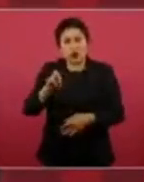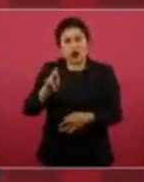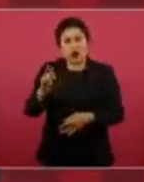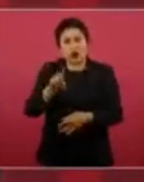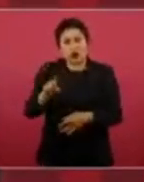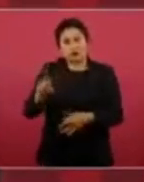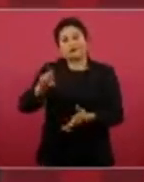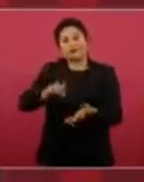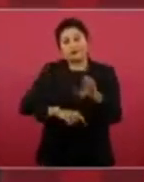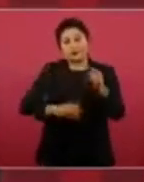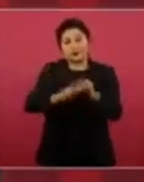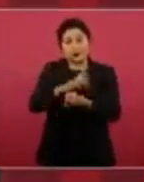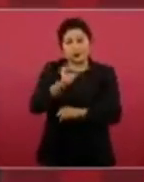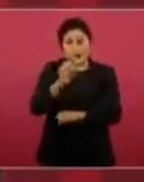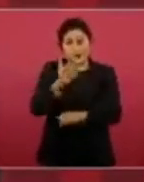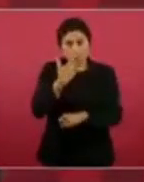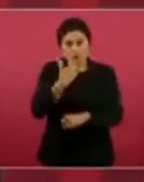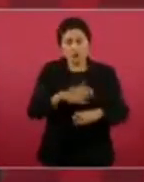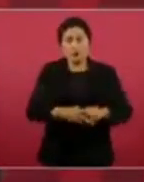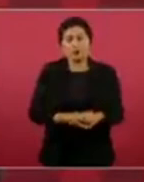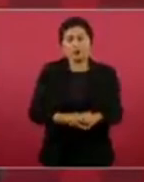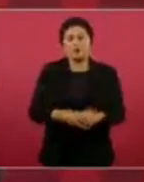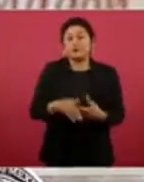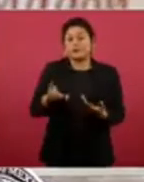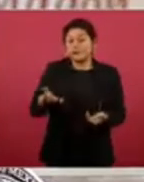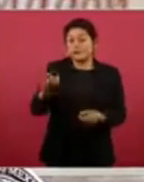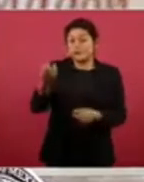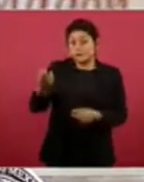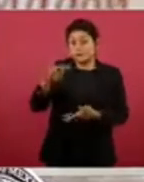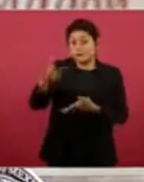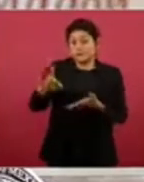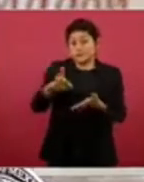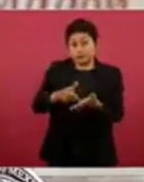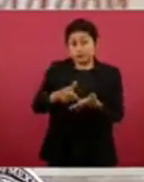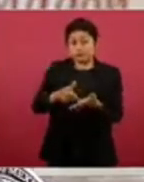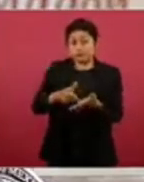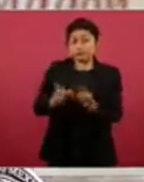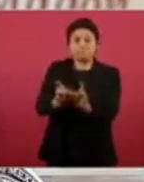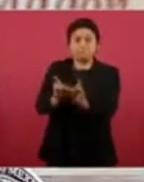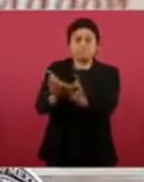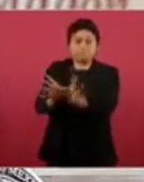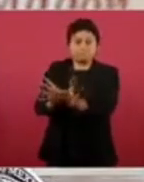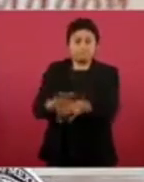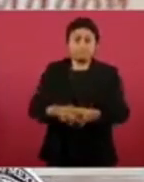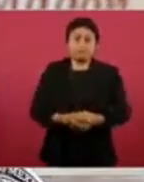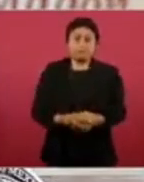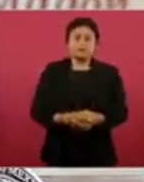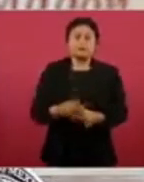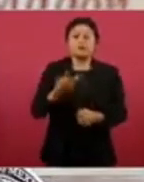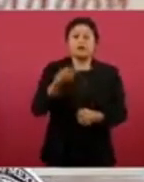de Chihuahua, donde hubo este tipo de eventos. Finalmente, comentar que